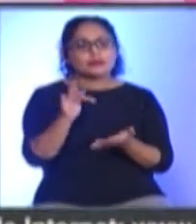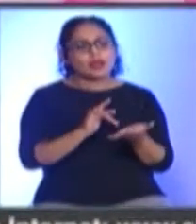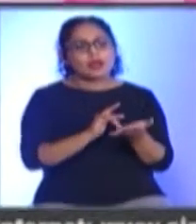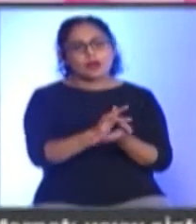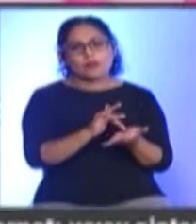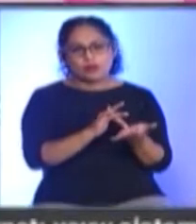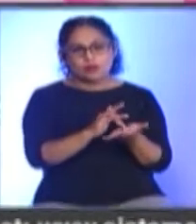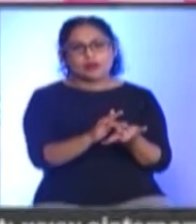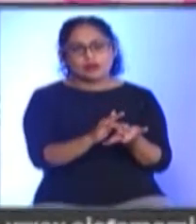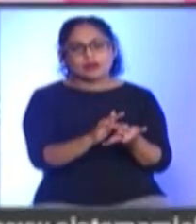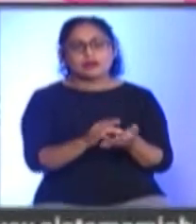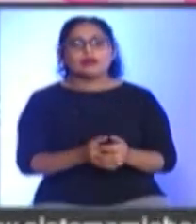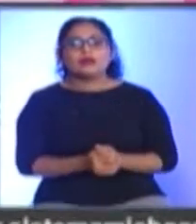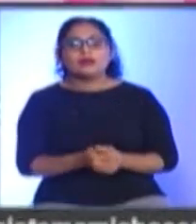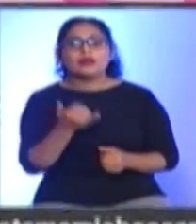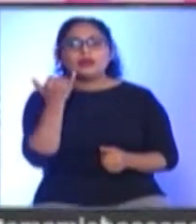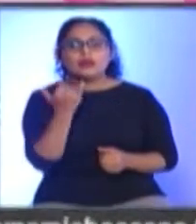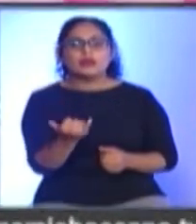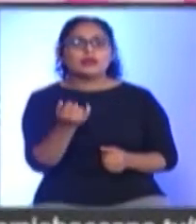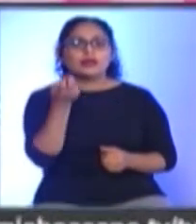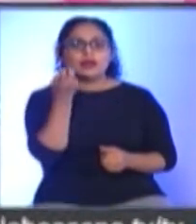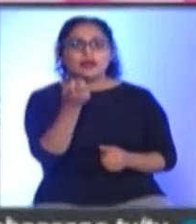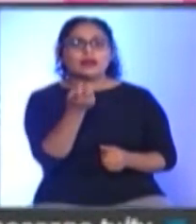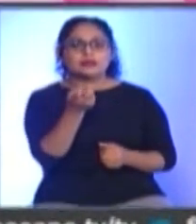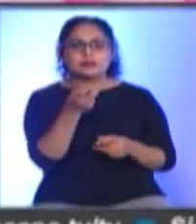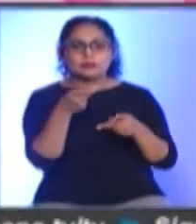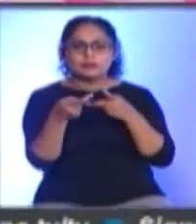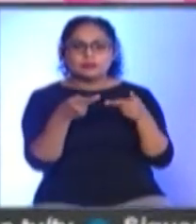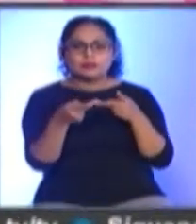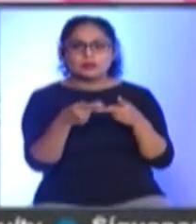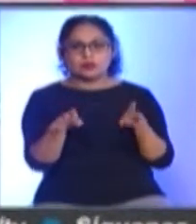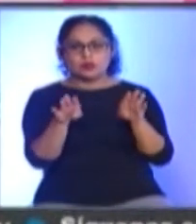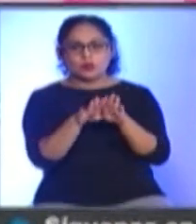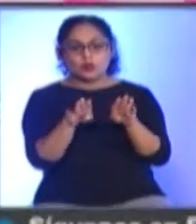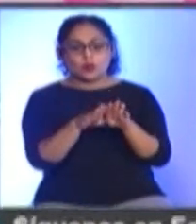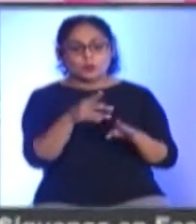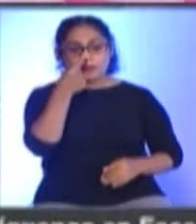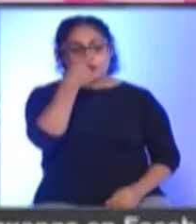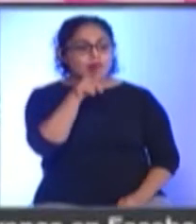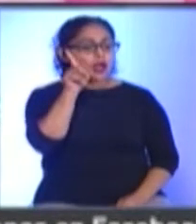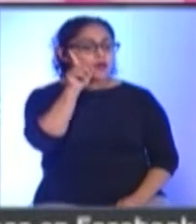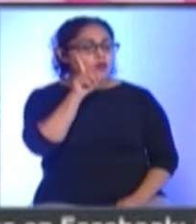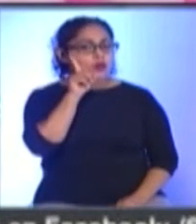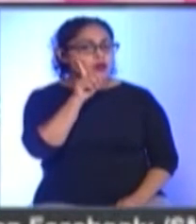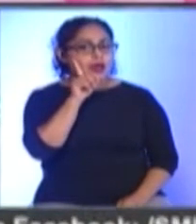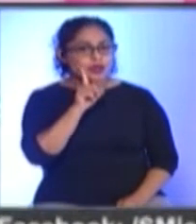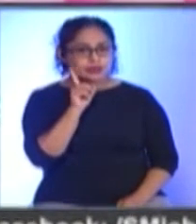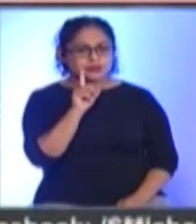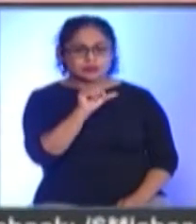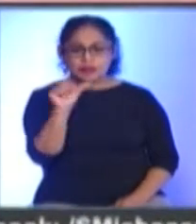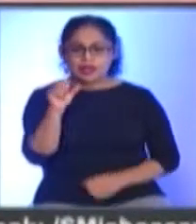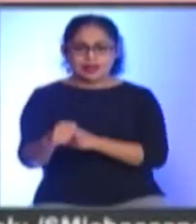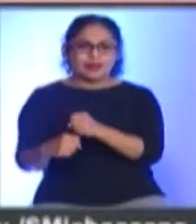estas acciones Y estas acciones que se llevarán a cabo en la clínica municipal Serán para mujeres de 25 a 39 años de